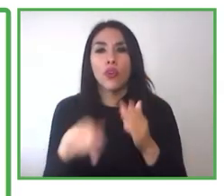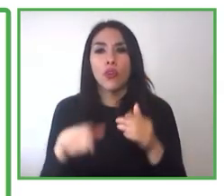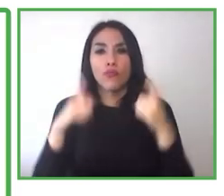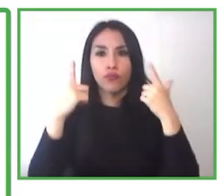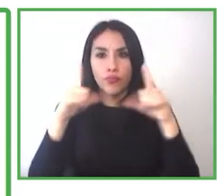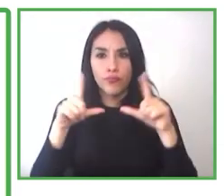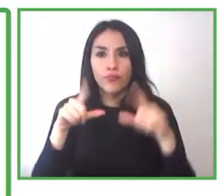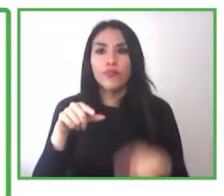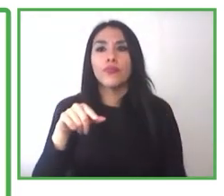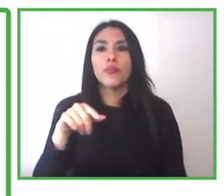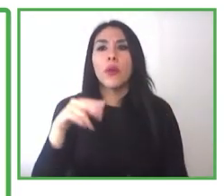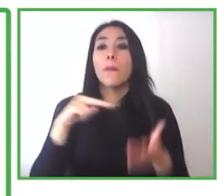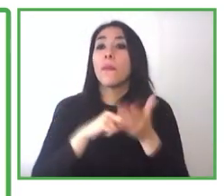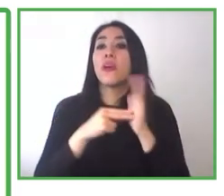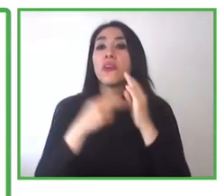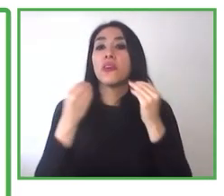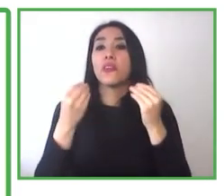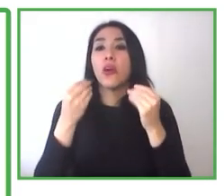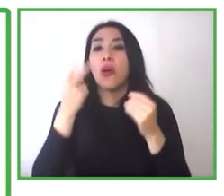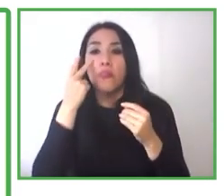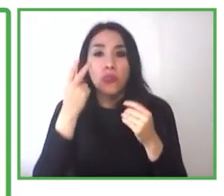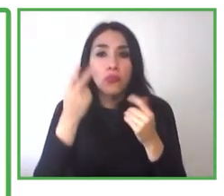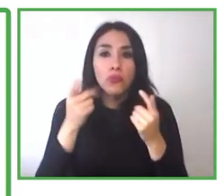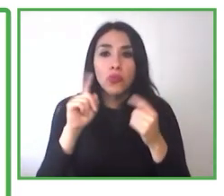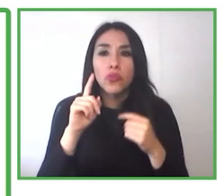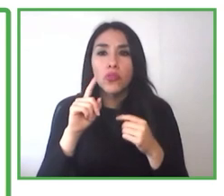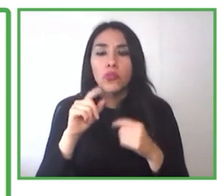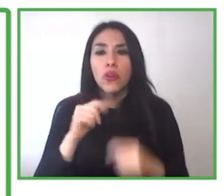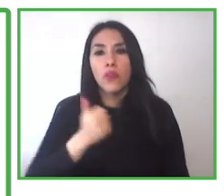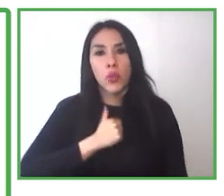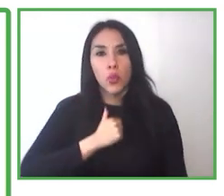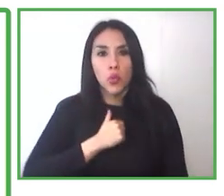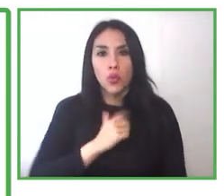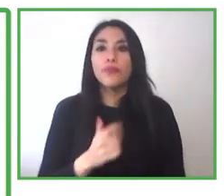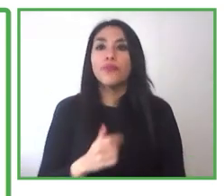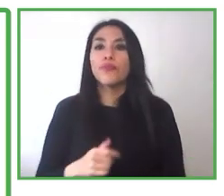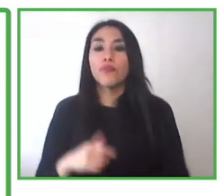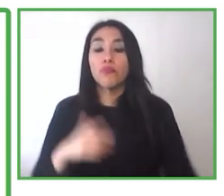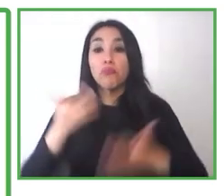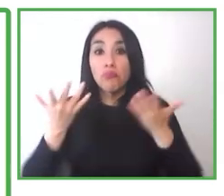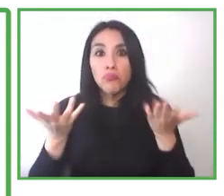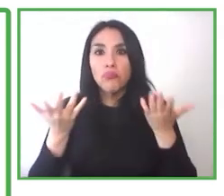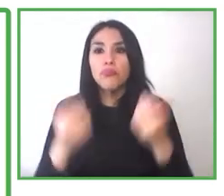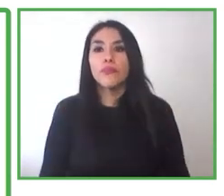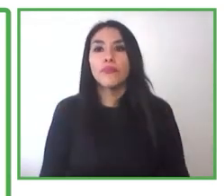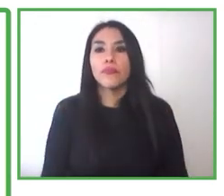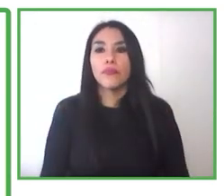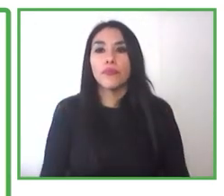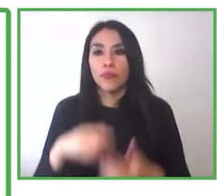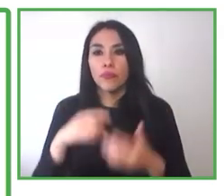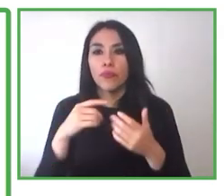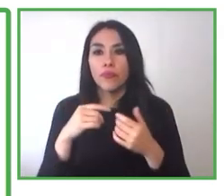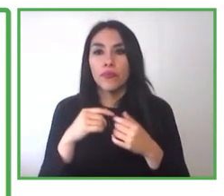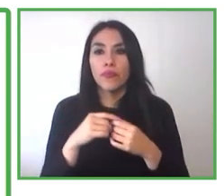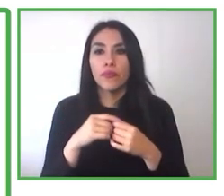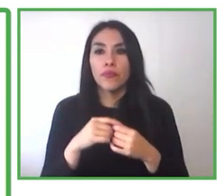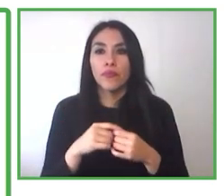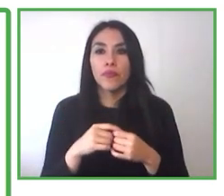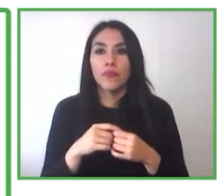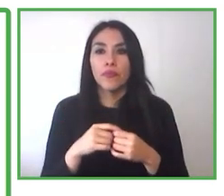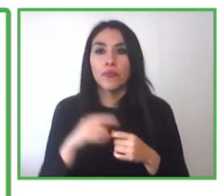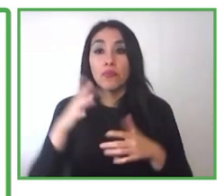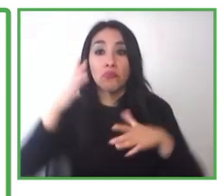proceso de evaluación y certificación? Al alero de Chile Valora nosotros acreditamos instituciones, denominadas Centros de Evaluación y